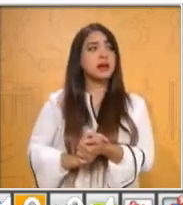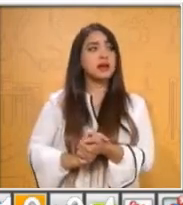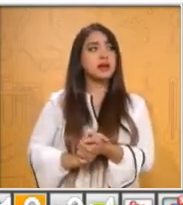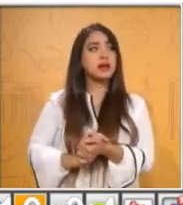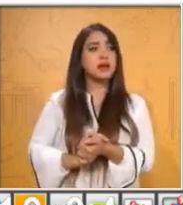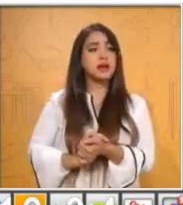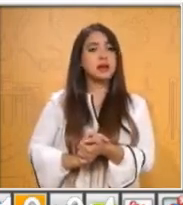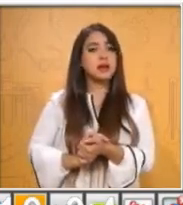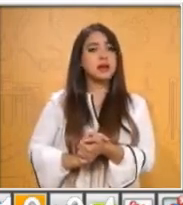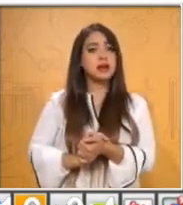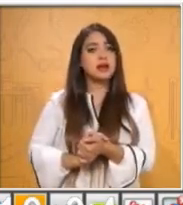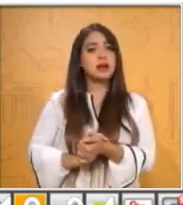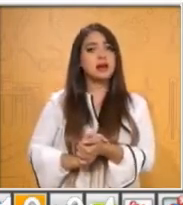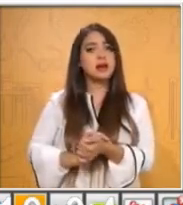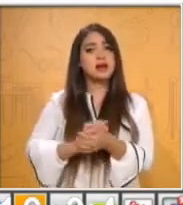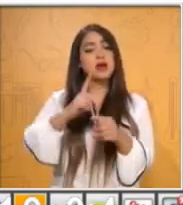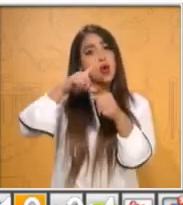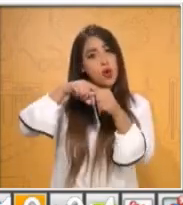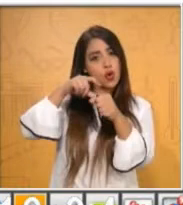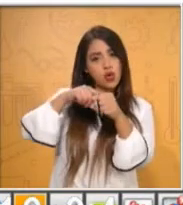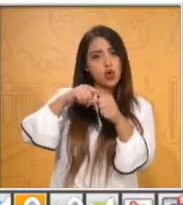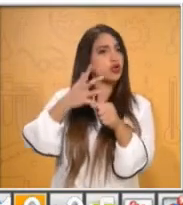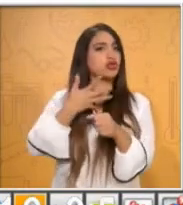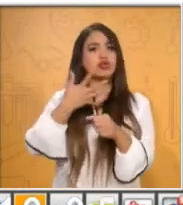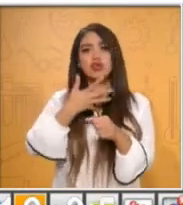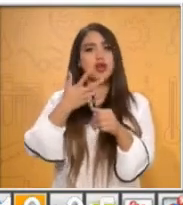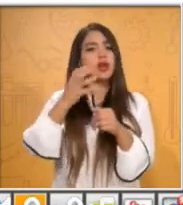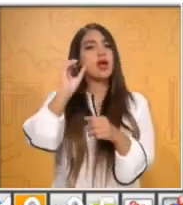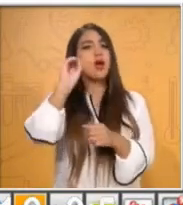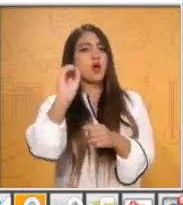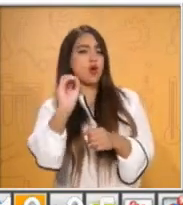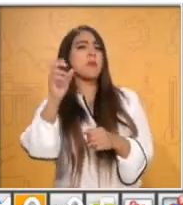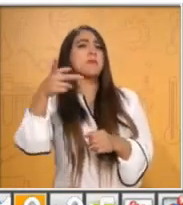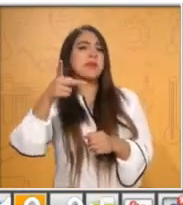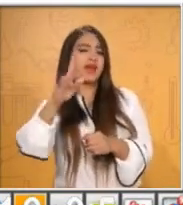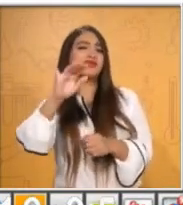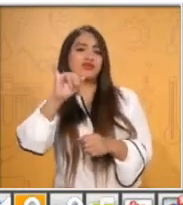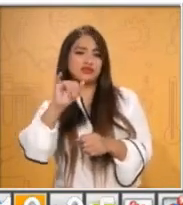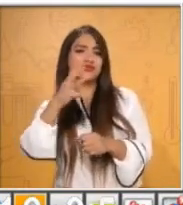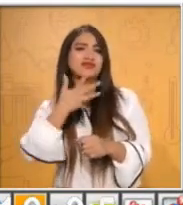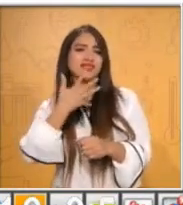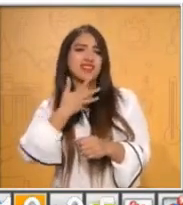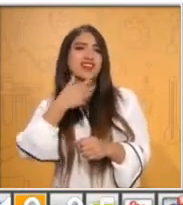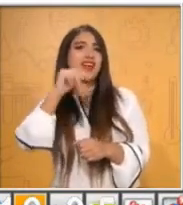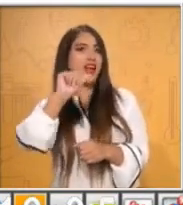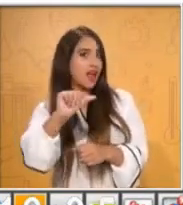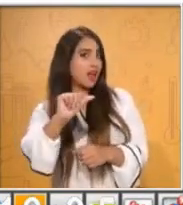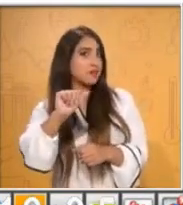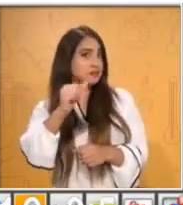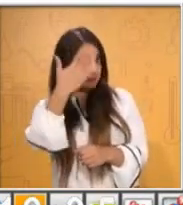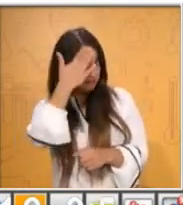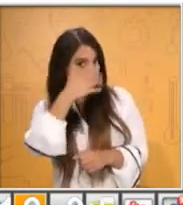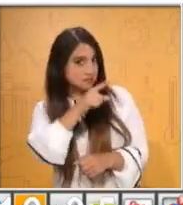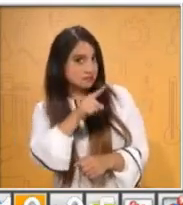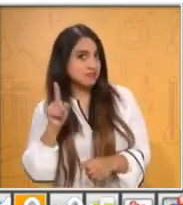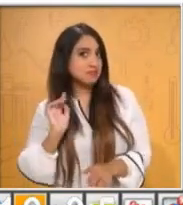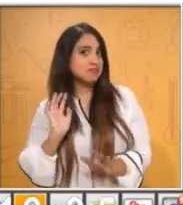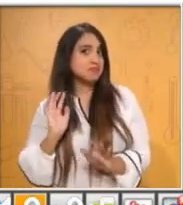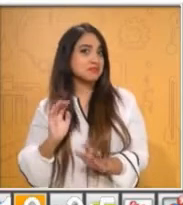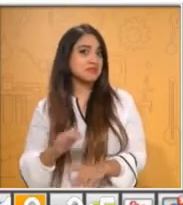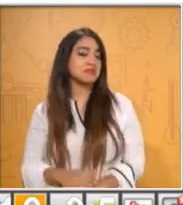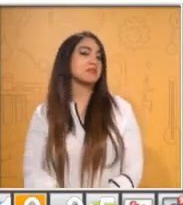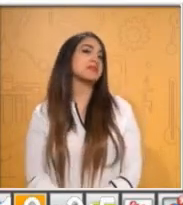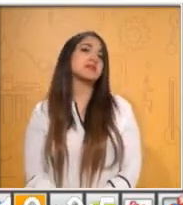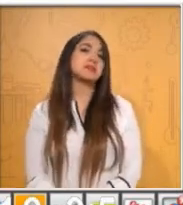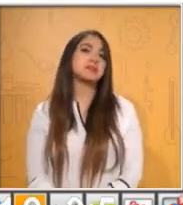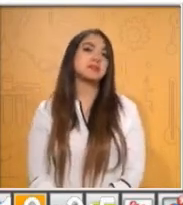color sin una O, pero con una A. ¿Qué será? ¿Qué será? Piénsele, piénsele. Ahora sí, no crean que es